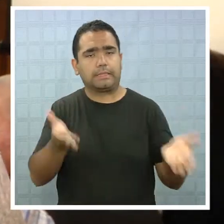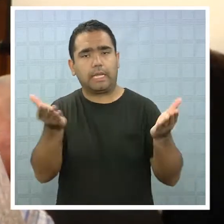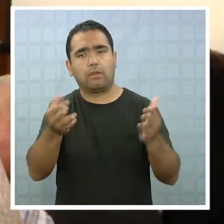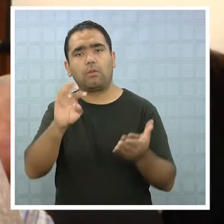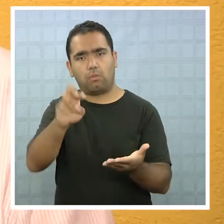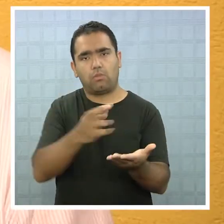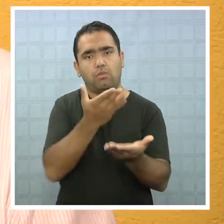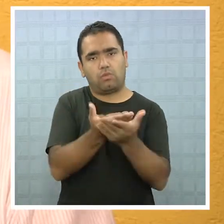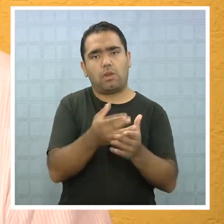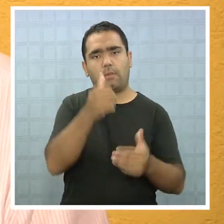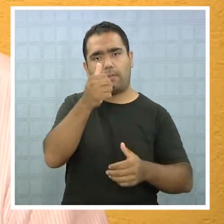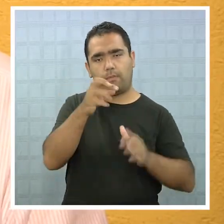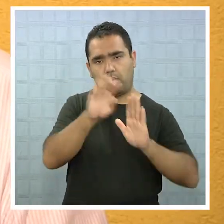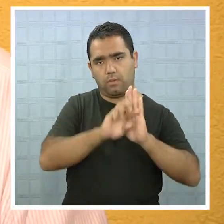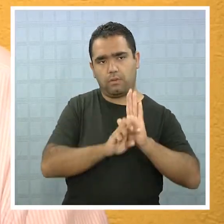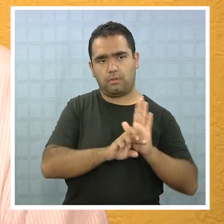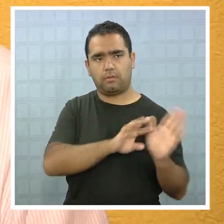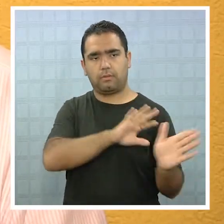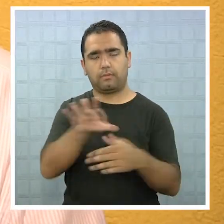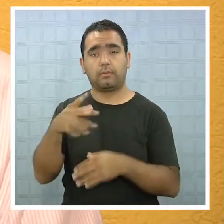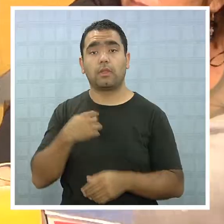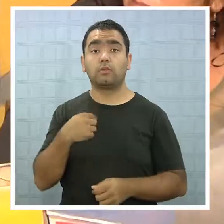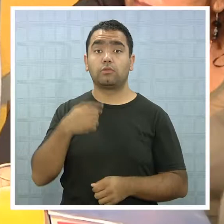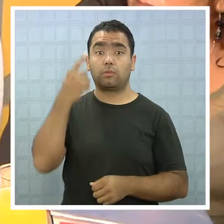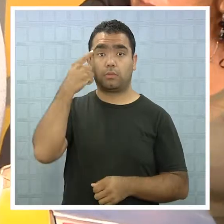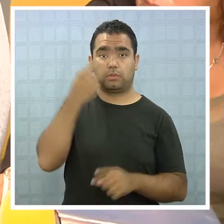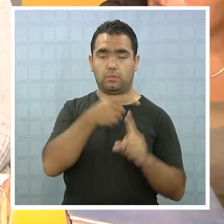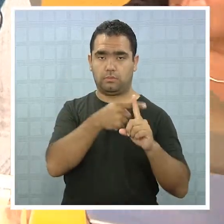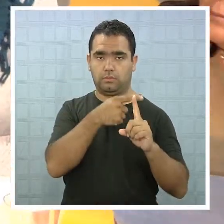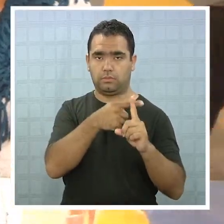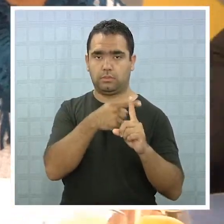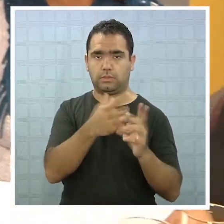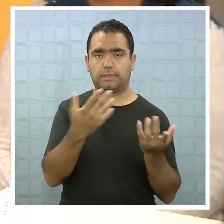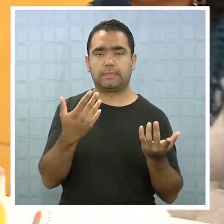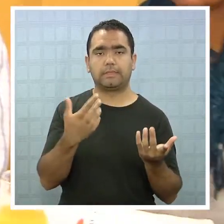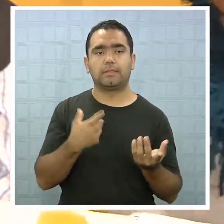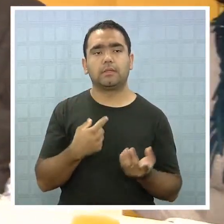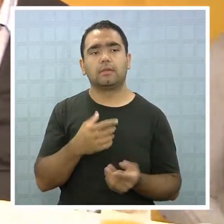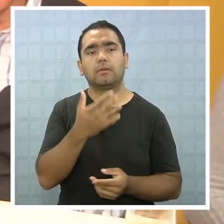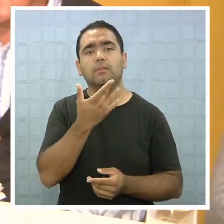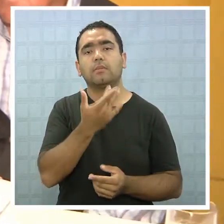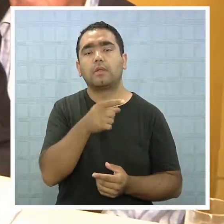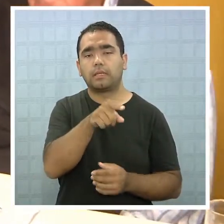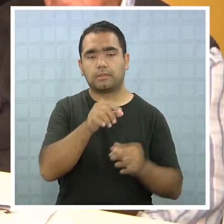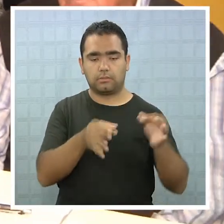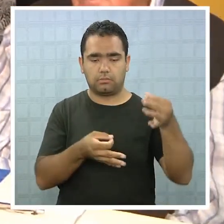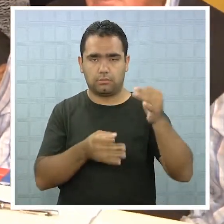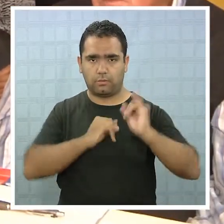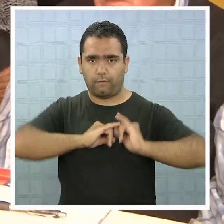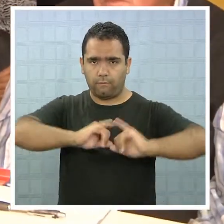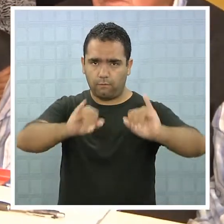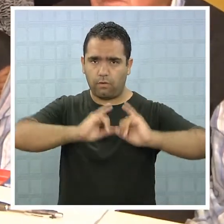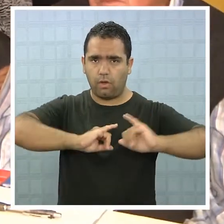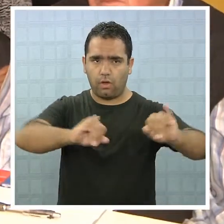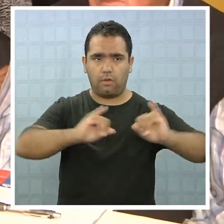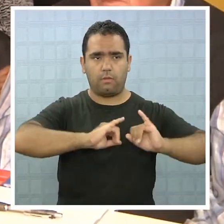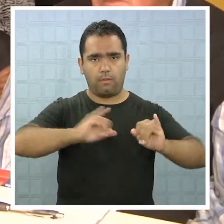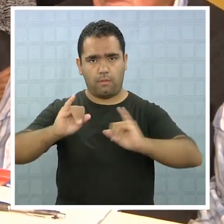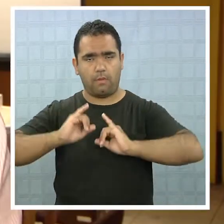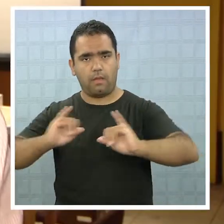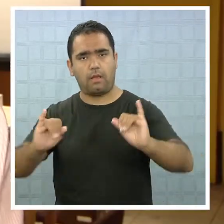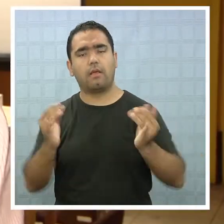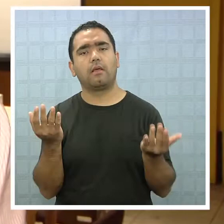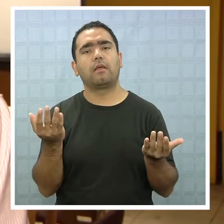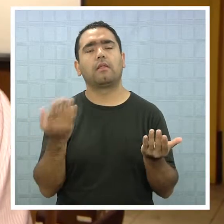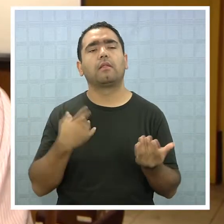postulen a este proyecto que está muy bueno. Yo lo encuentro positivo, muy positivo en el ámbito de informar, porque también esta